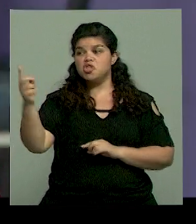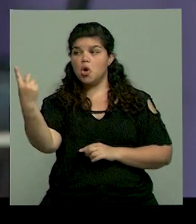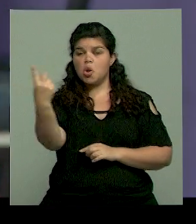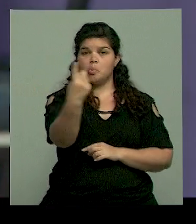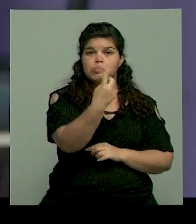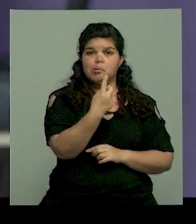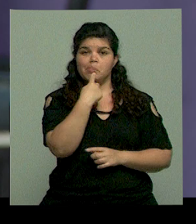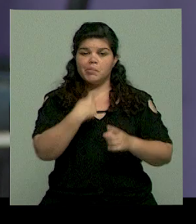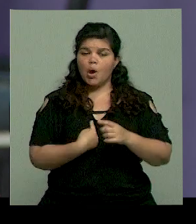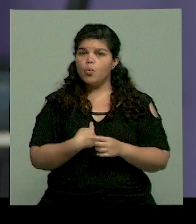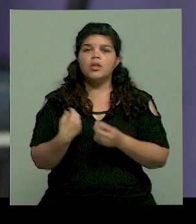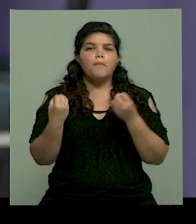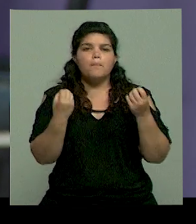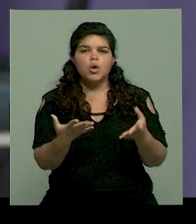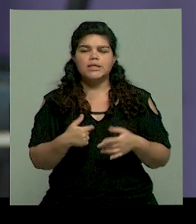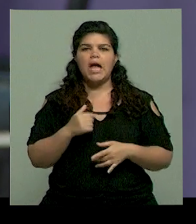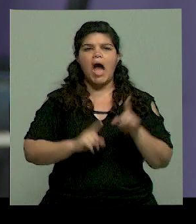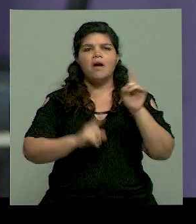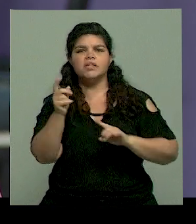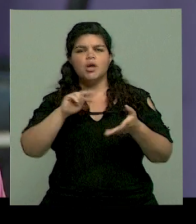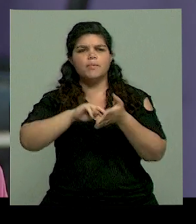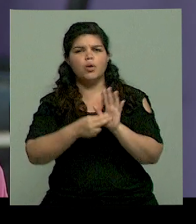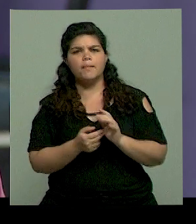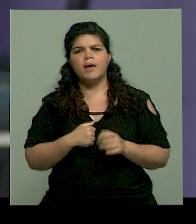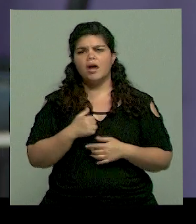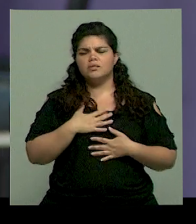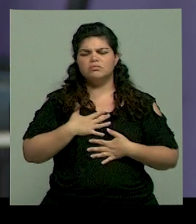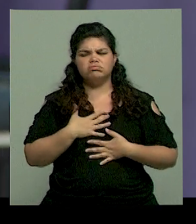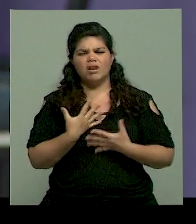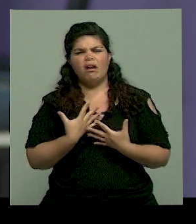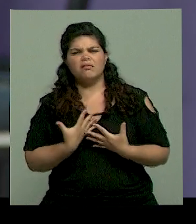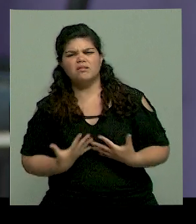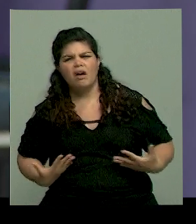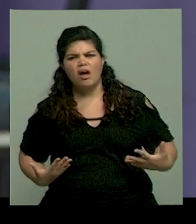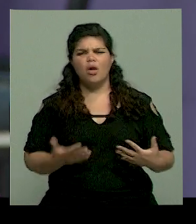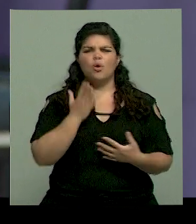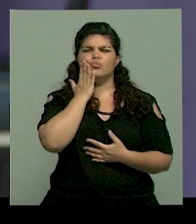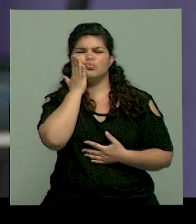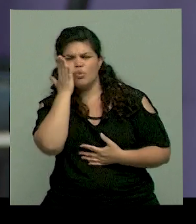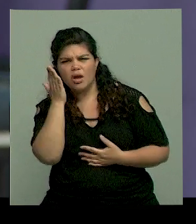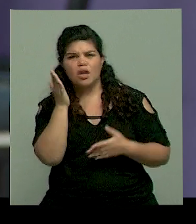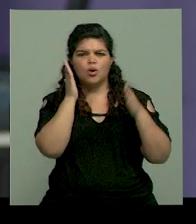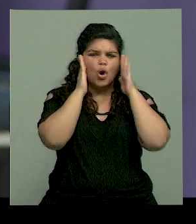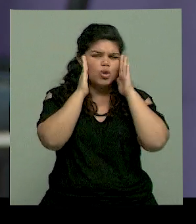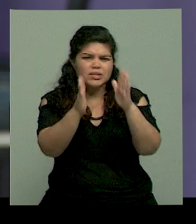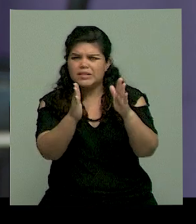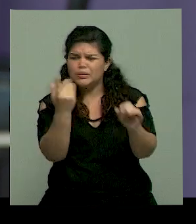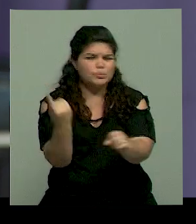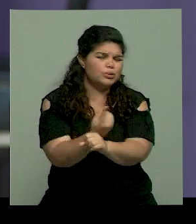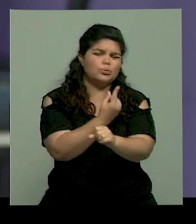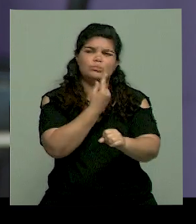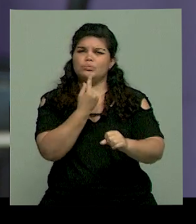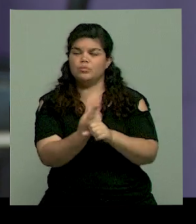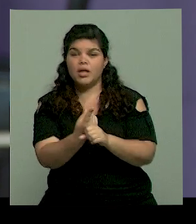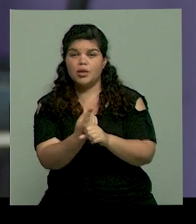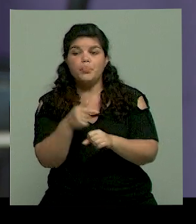dificultad en cuanto a rendimiento. Tengo sueño, vivo cansado, me cuesta concentrarme. Generalmente tiene que